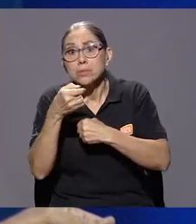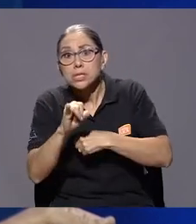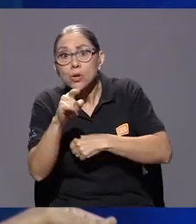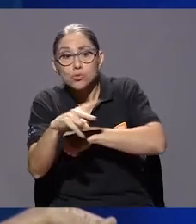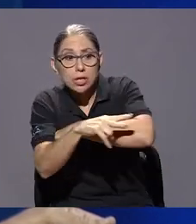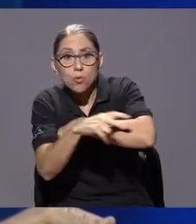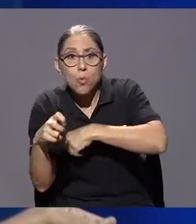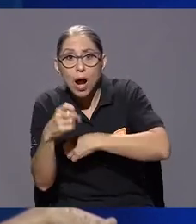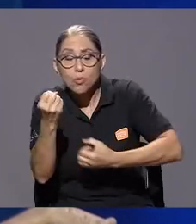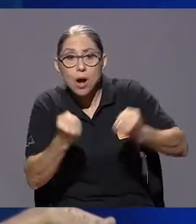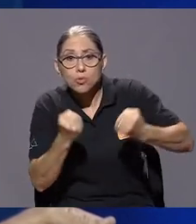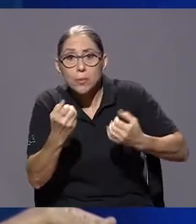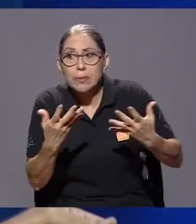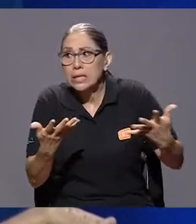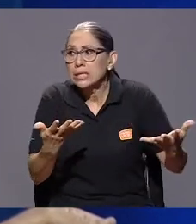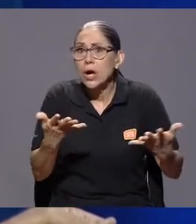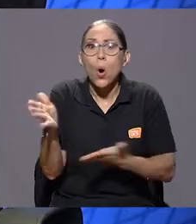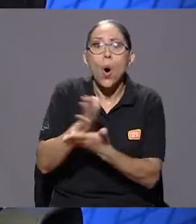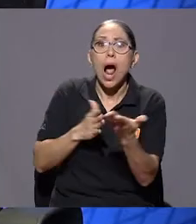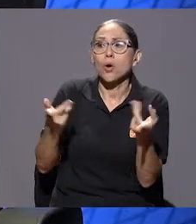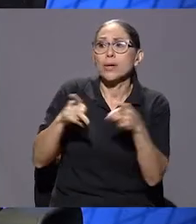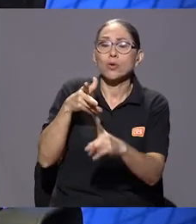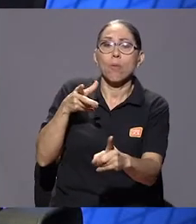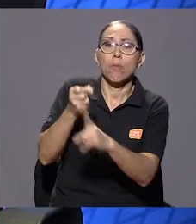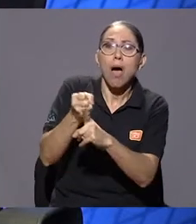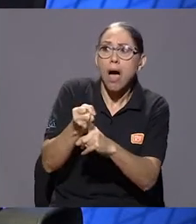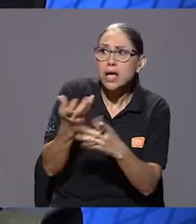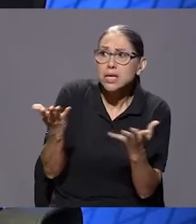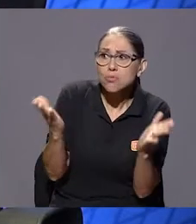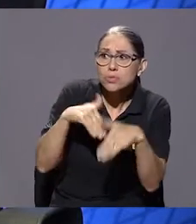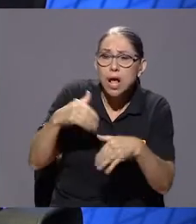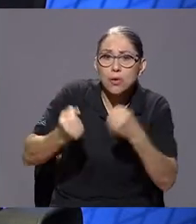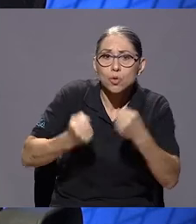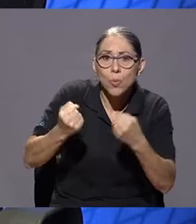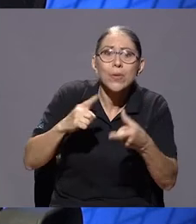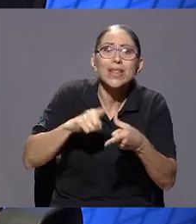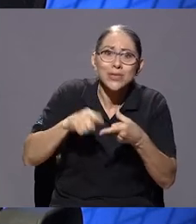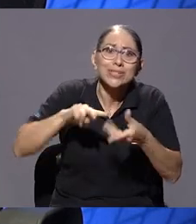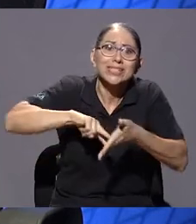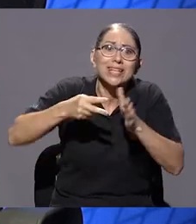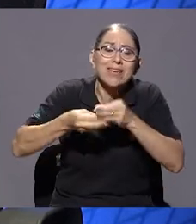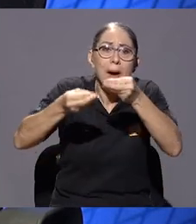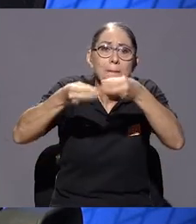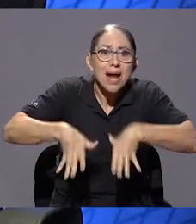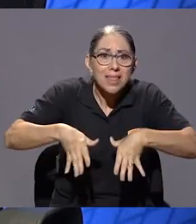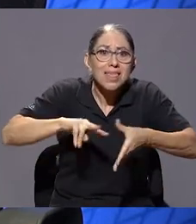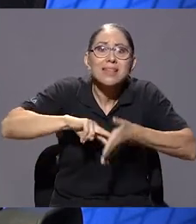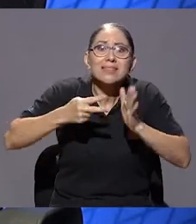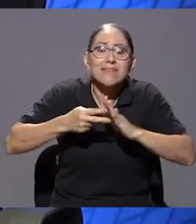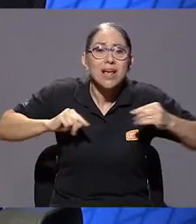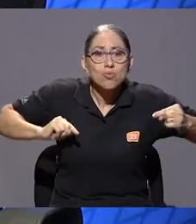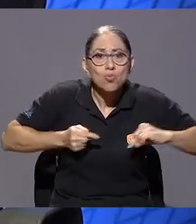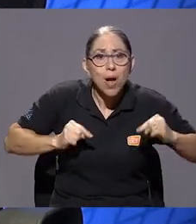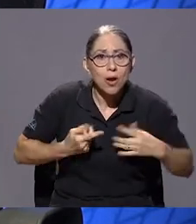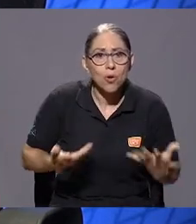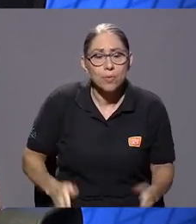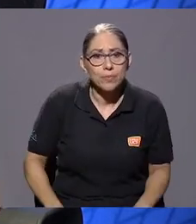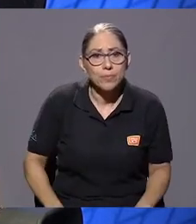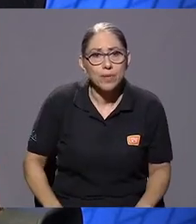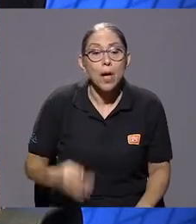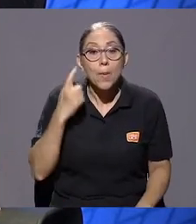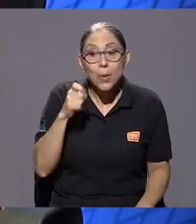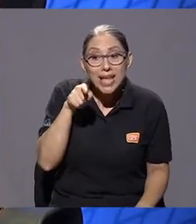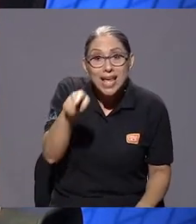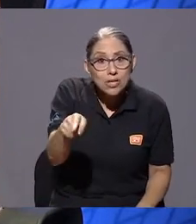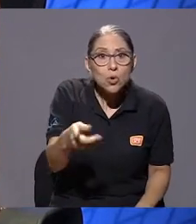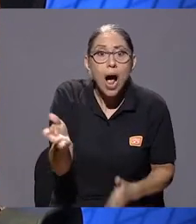¿verdad?, o un accidente automovilístico, lo perdí, y estoy perdiendo, estoy teniendo una pérdida, perdón, estoy teniendo un duelo, porque fue algo que me costó